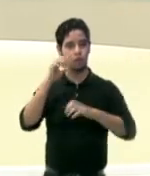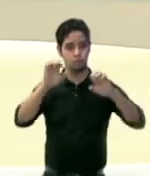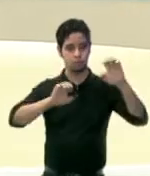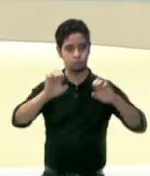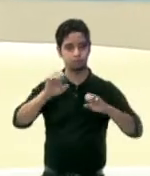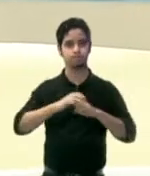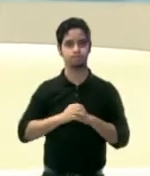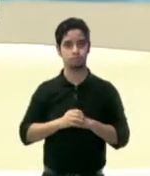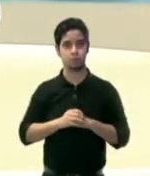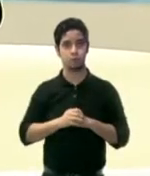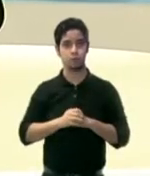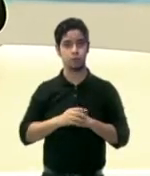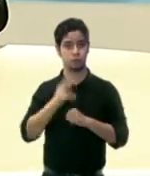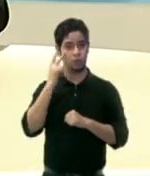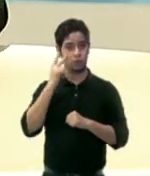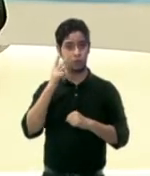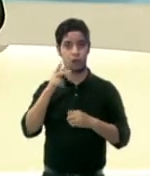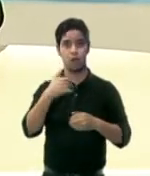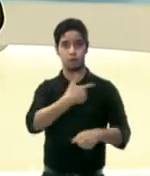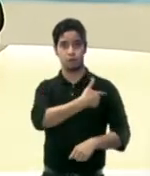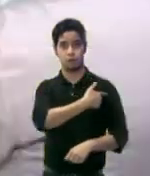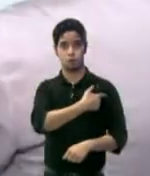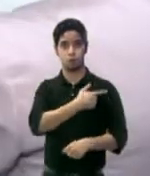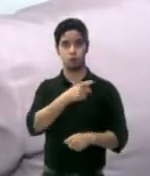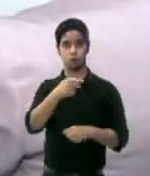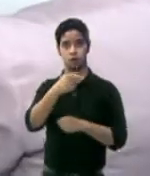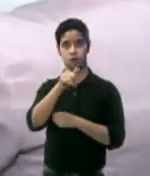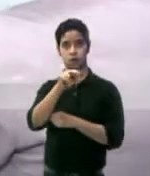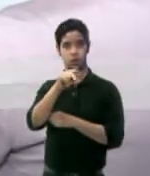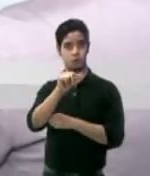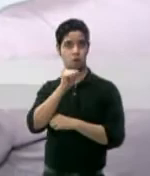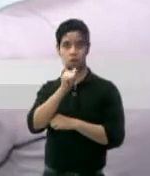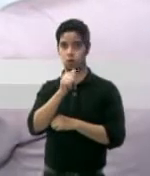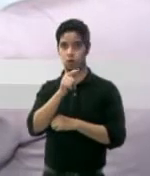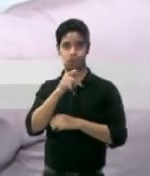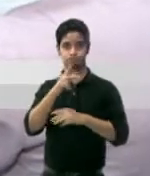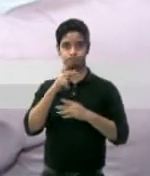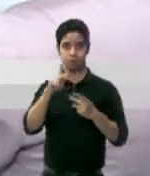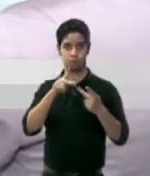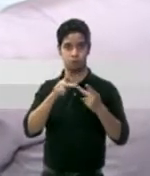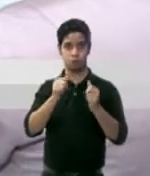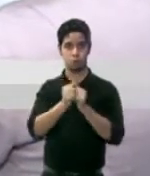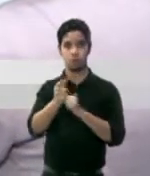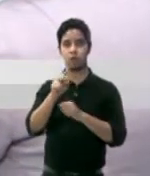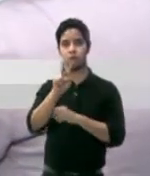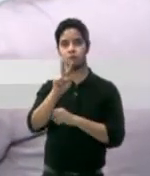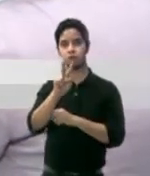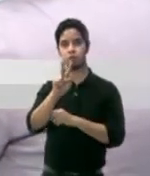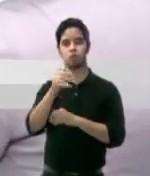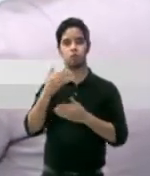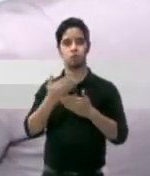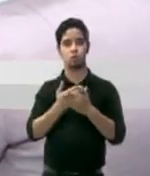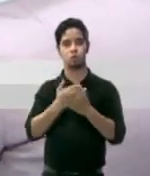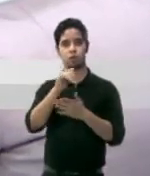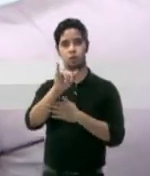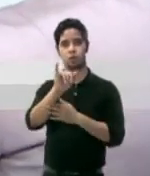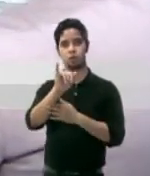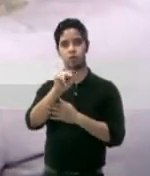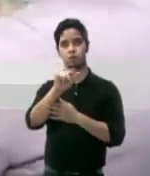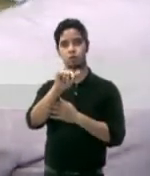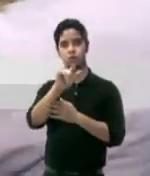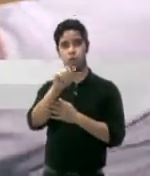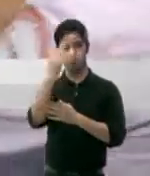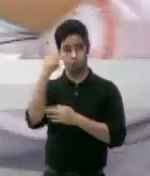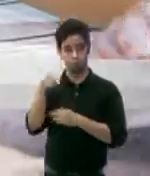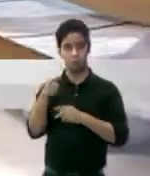Amigos, la vacuna contra la gripe de este año no es tan eficaz en contra de la cepa actual del virus de la influenza porque éste ha